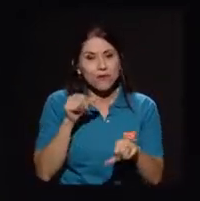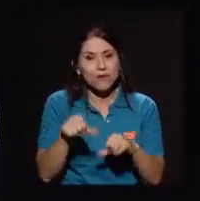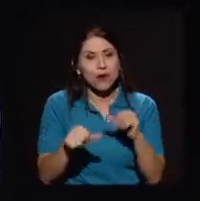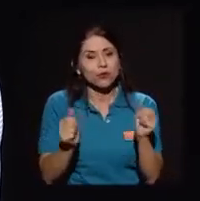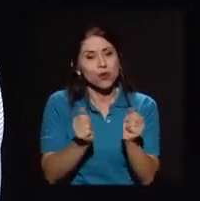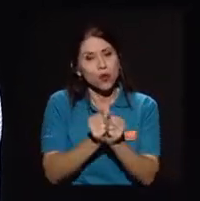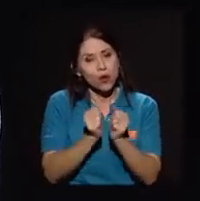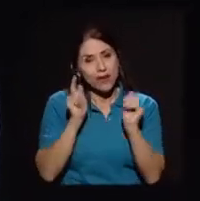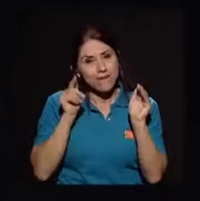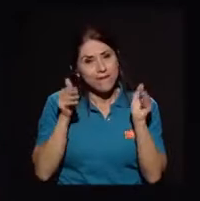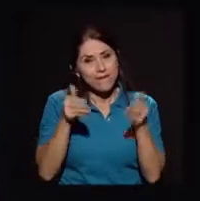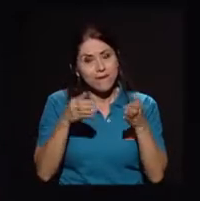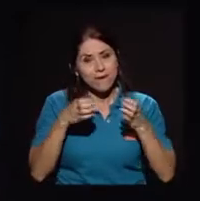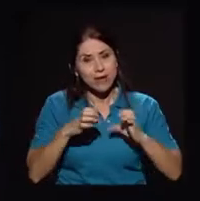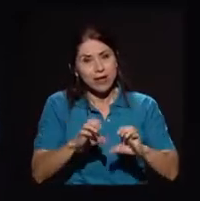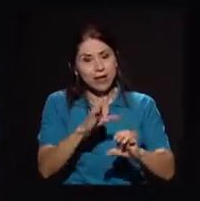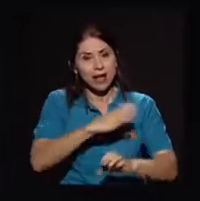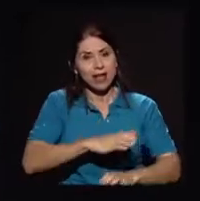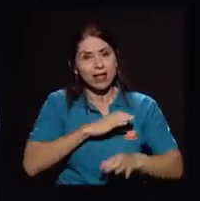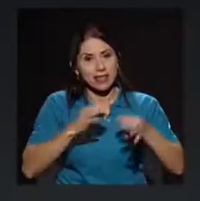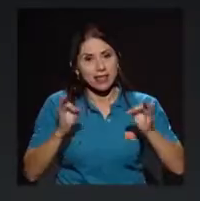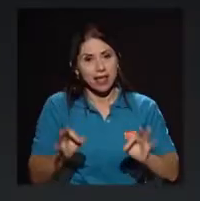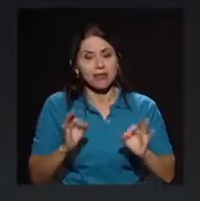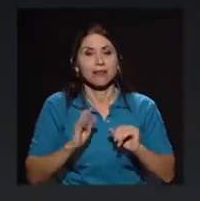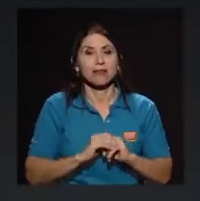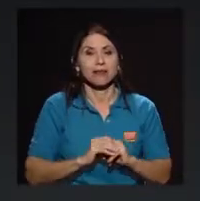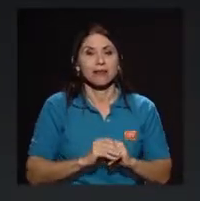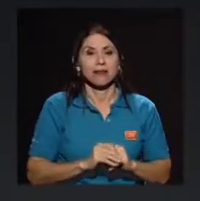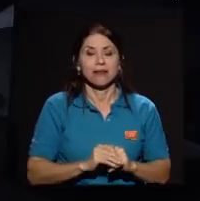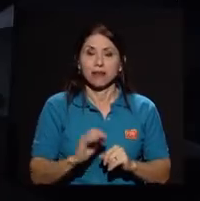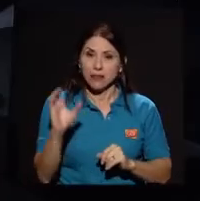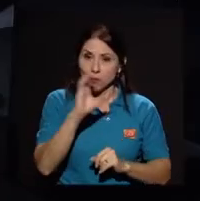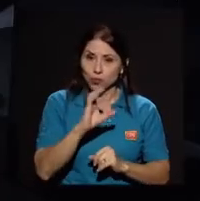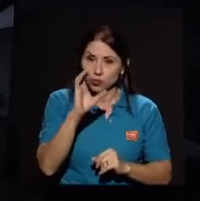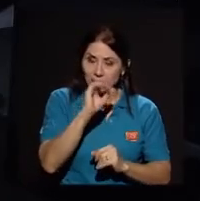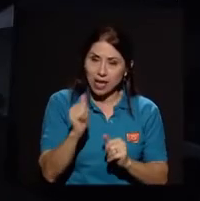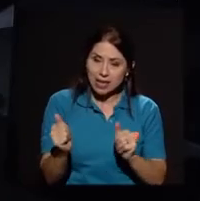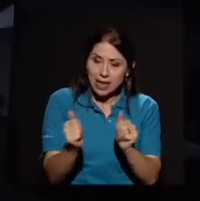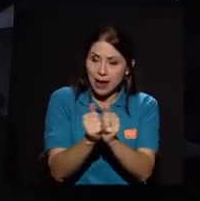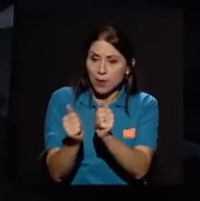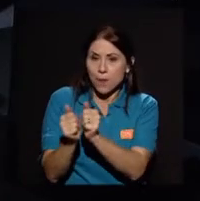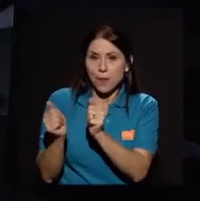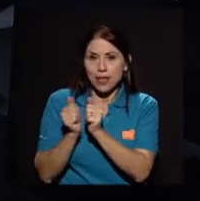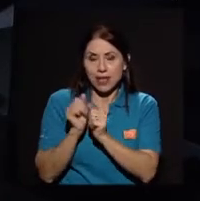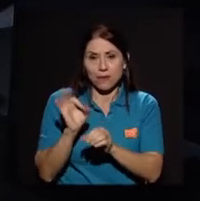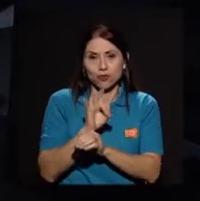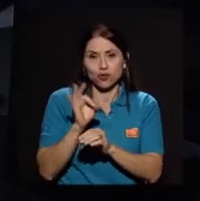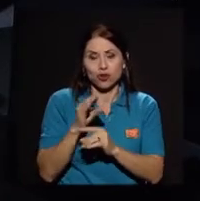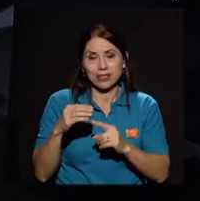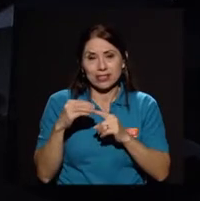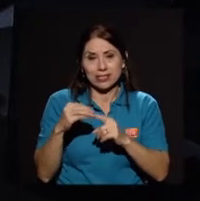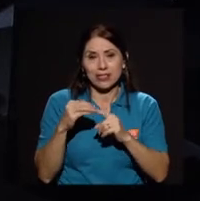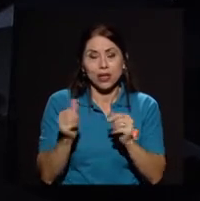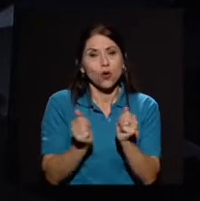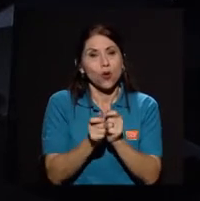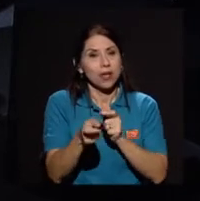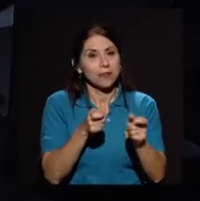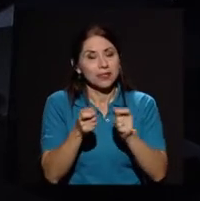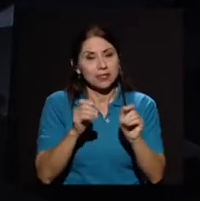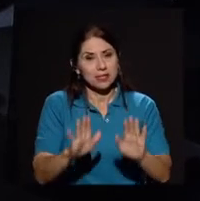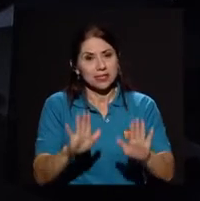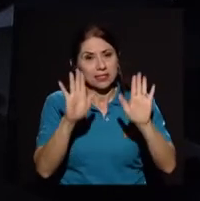enfoque estratégico de calidad, de buscar y acompañar a las funciones sustantivas con una administración de excelencia.